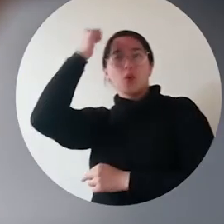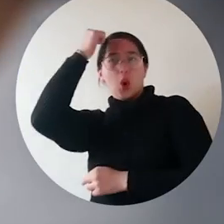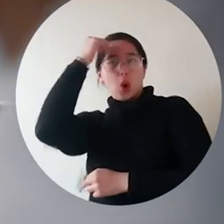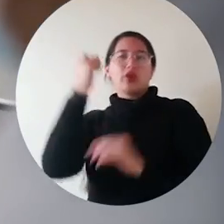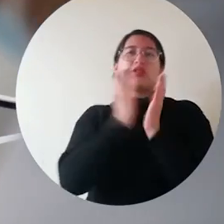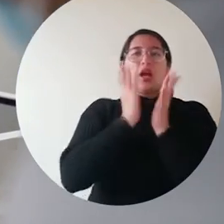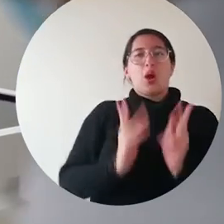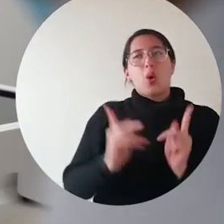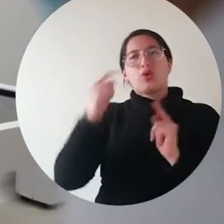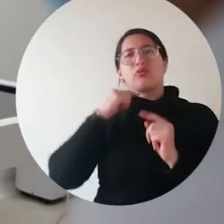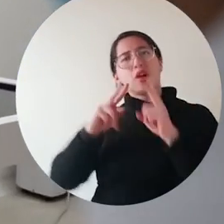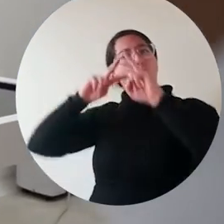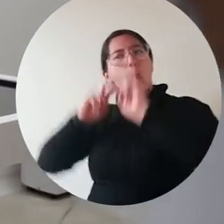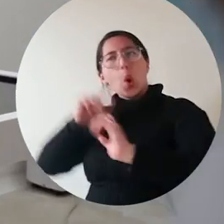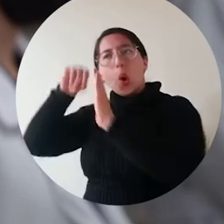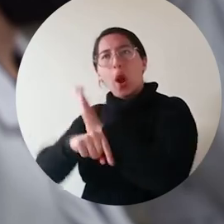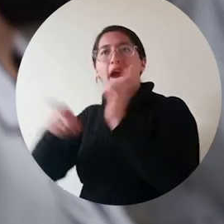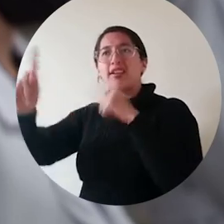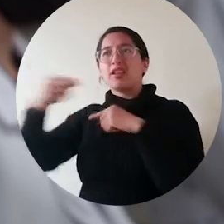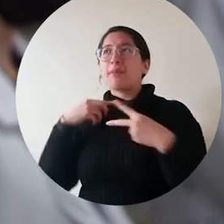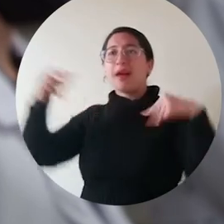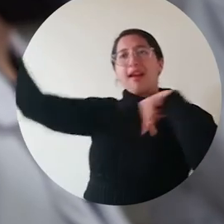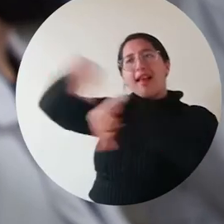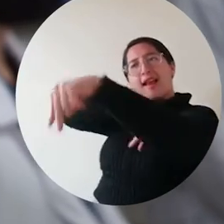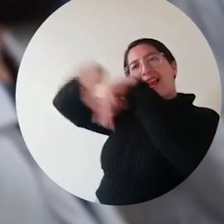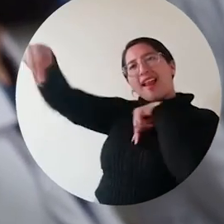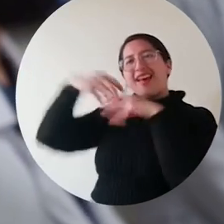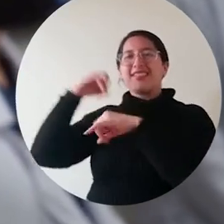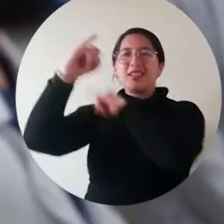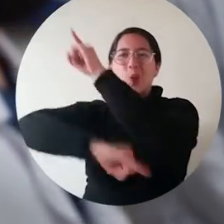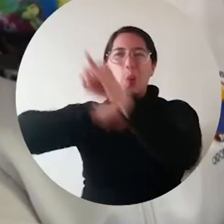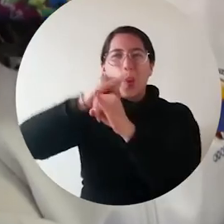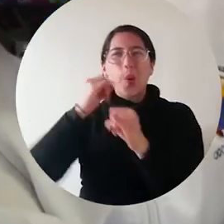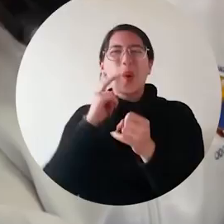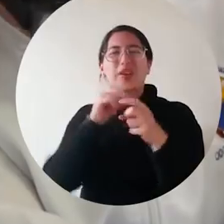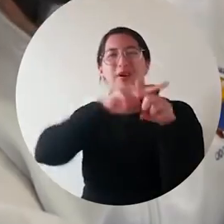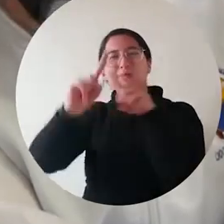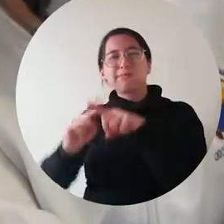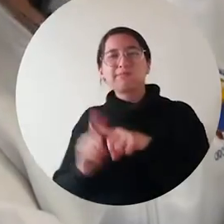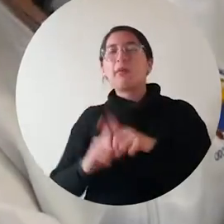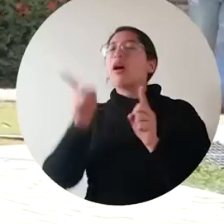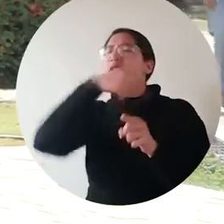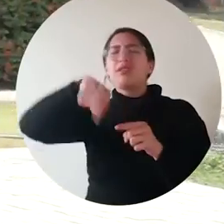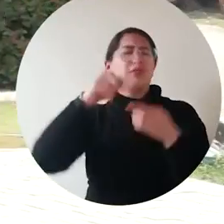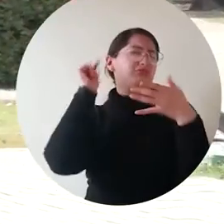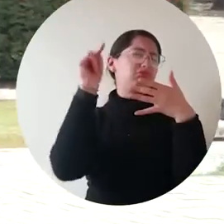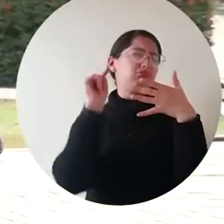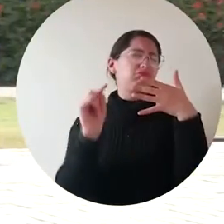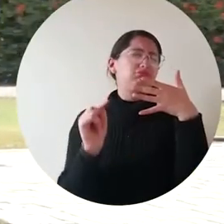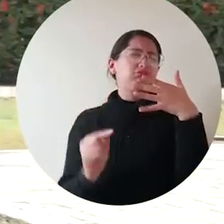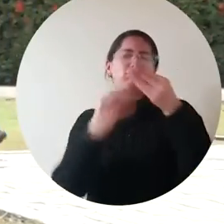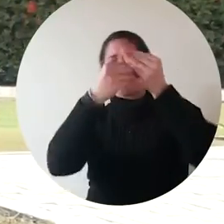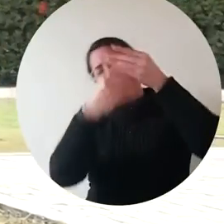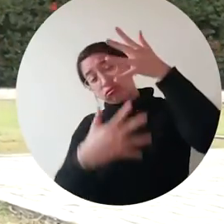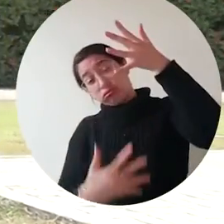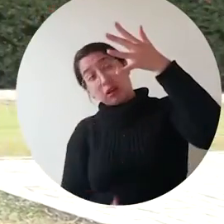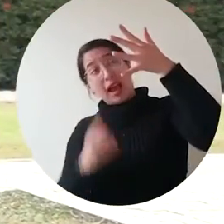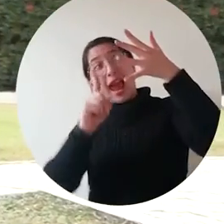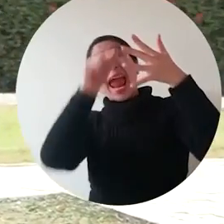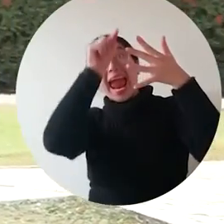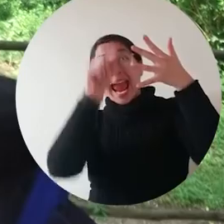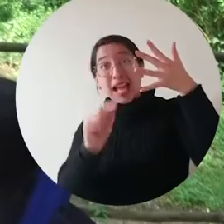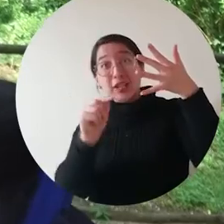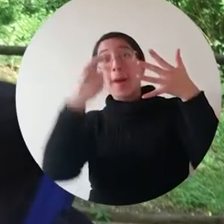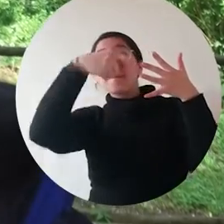-alumno, citaciones en investigación por profesor, redes internacionales de investigación, proporción de profesores y de estudiantes internacionales, entre